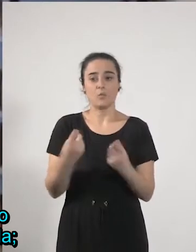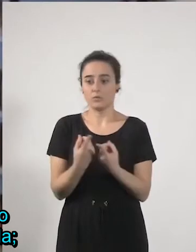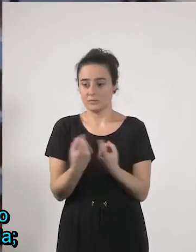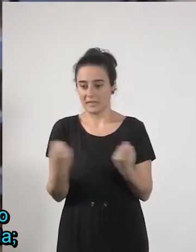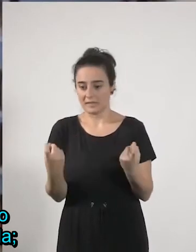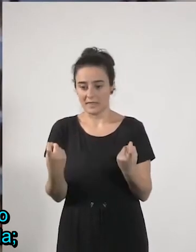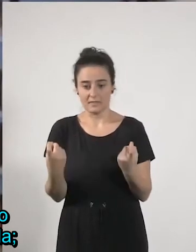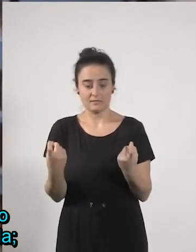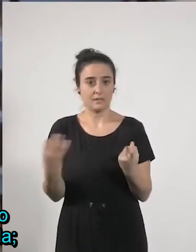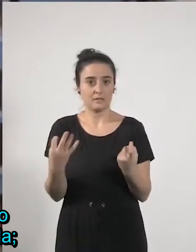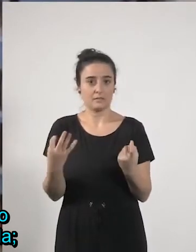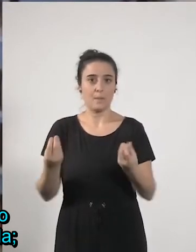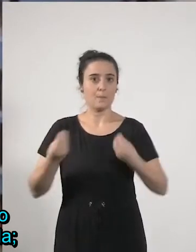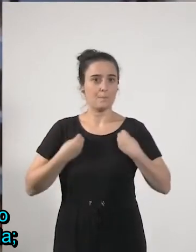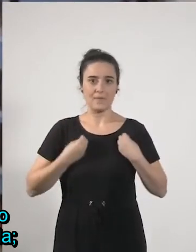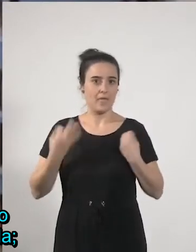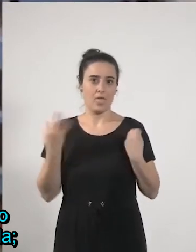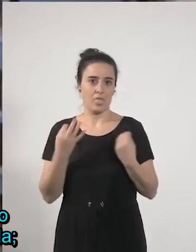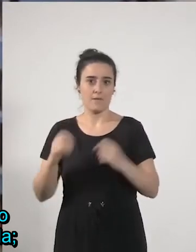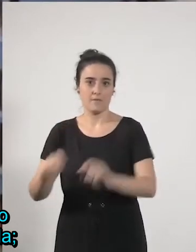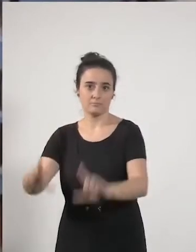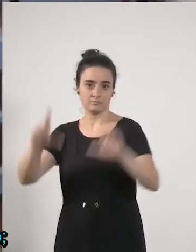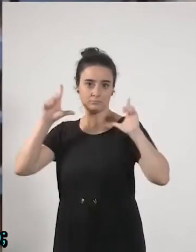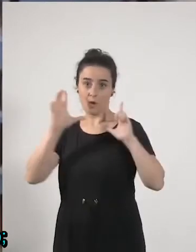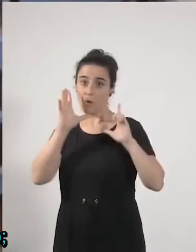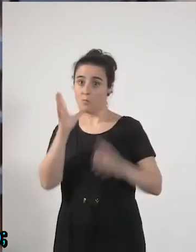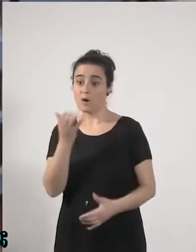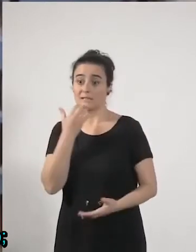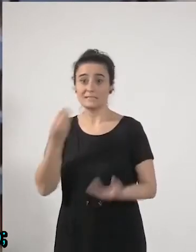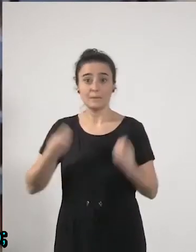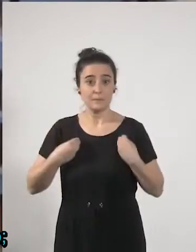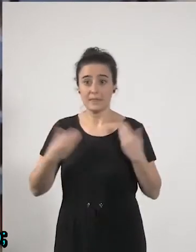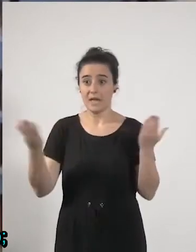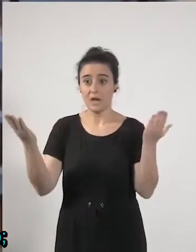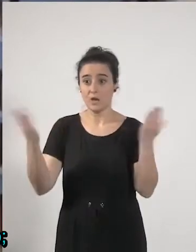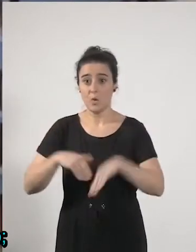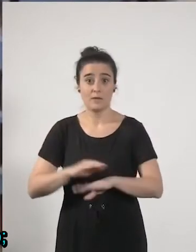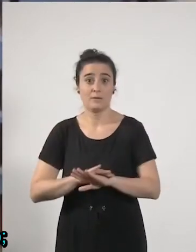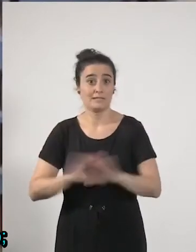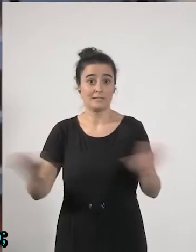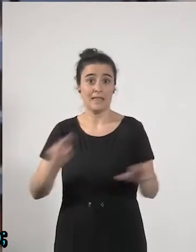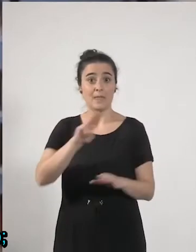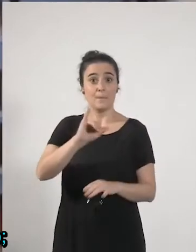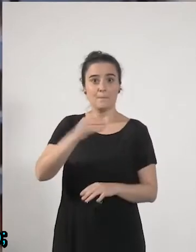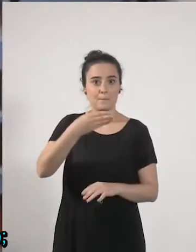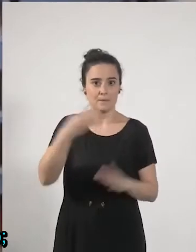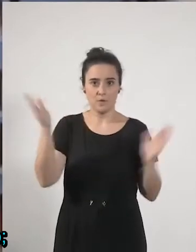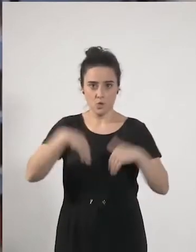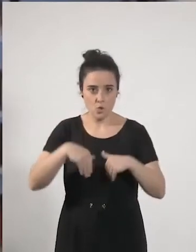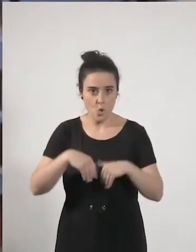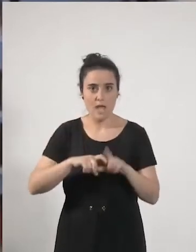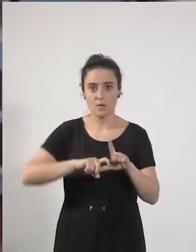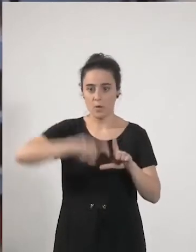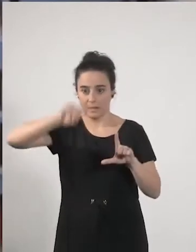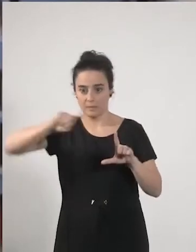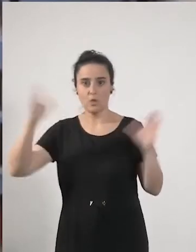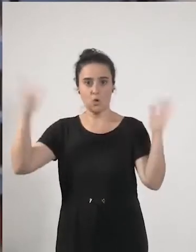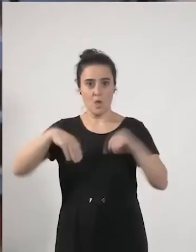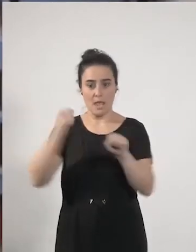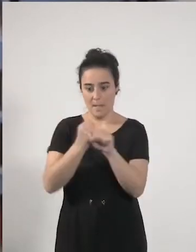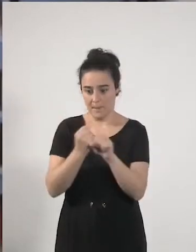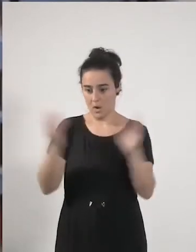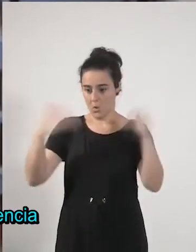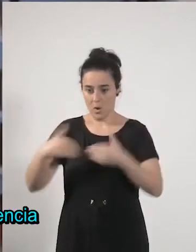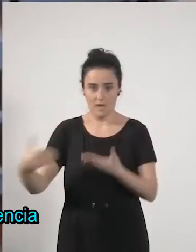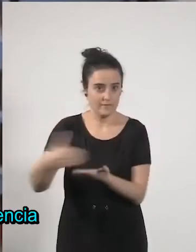en el centro la vida porque sin vida no hay nada, no hay PIB, no hay crecimiento, no hay beneficios, no hay empleo, no hay nada,